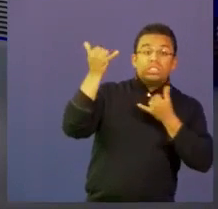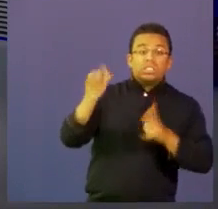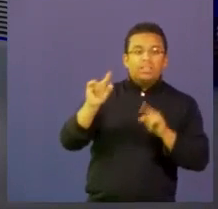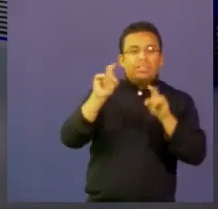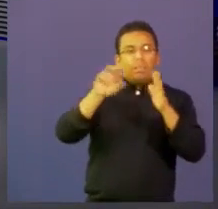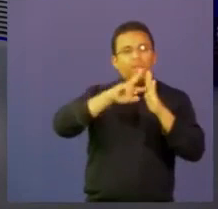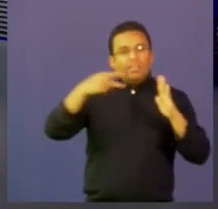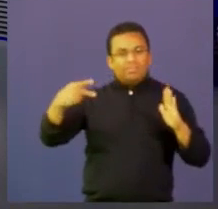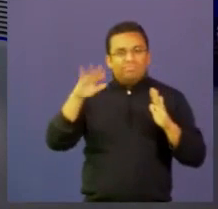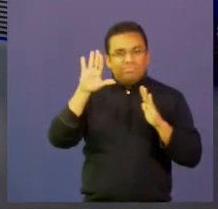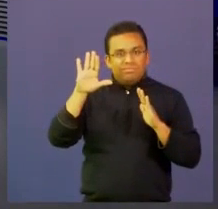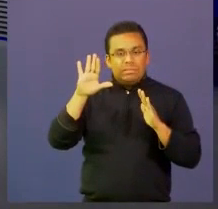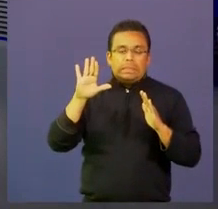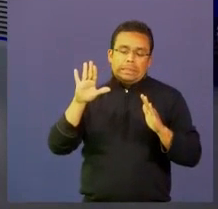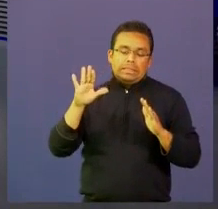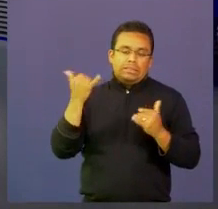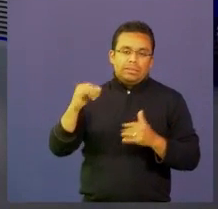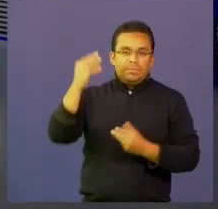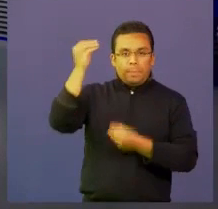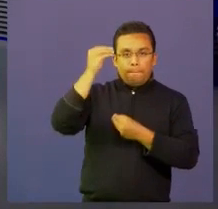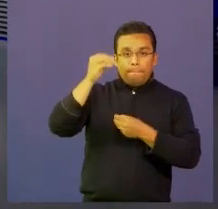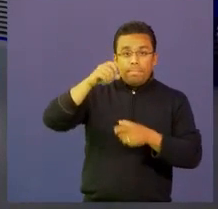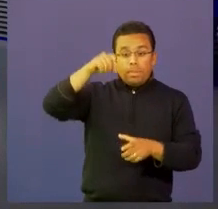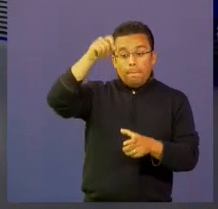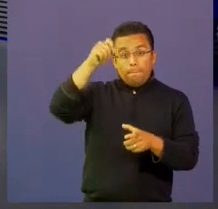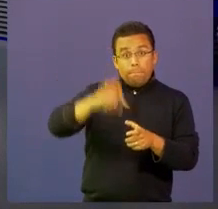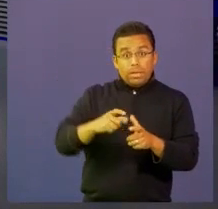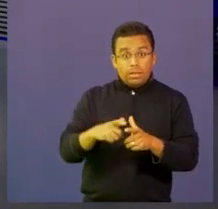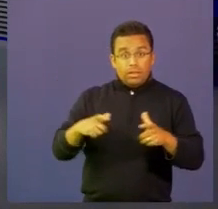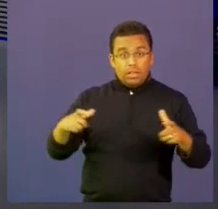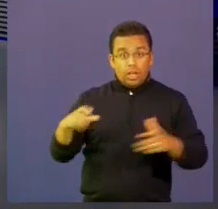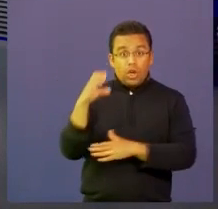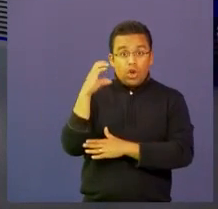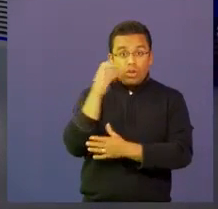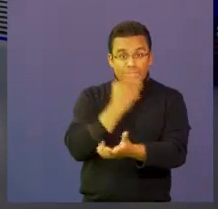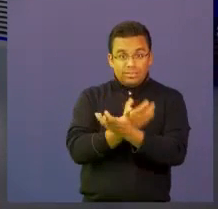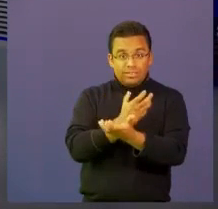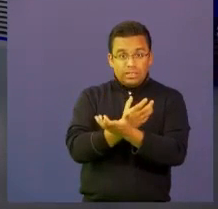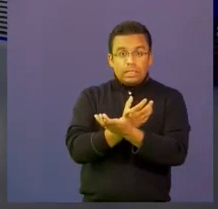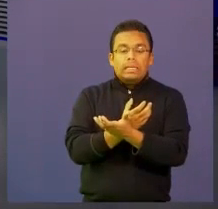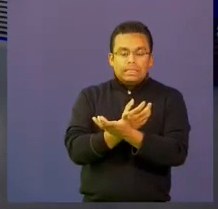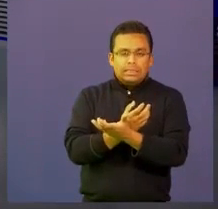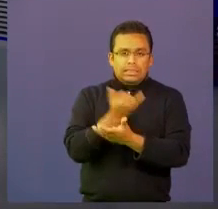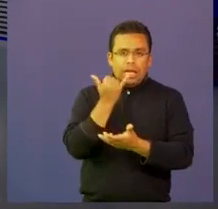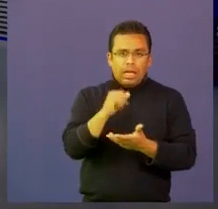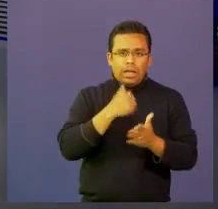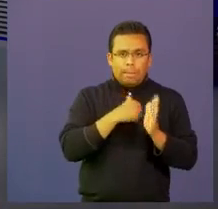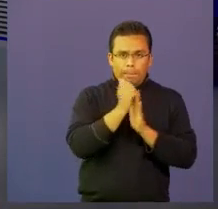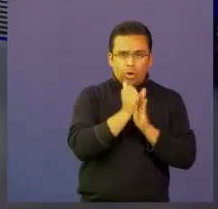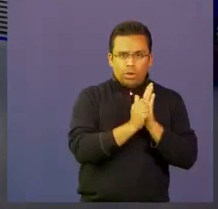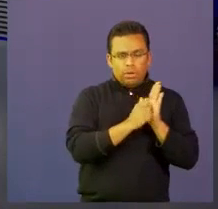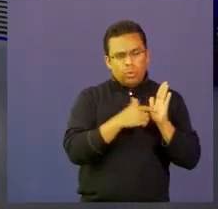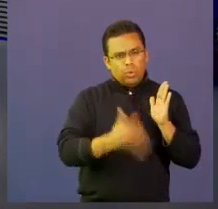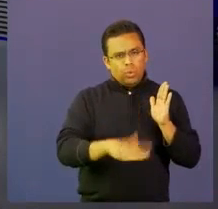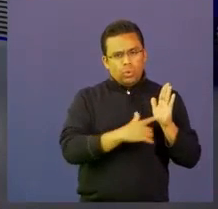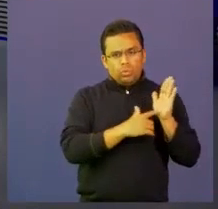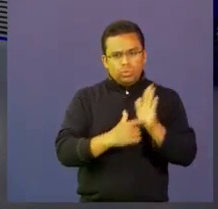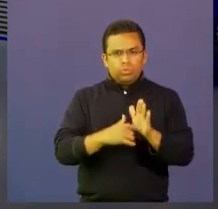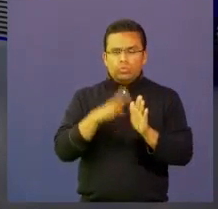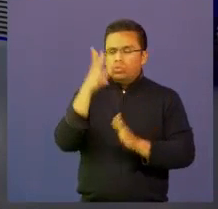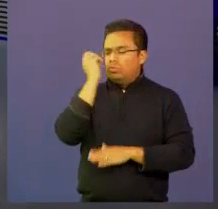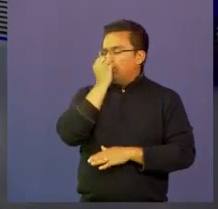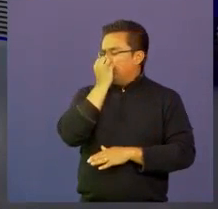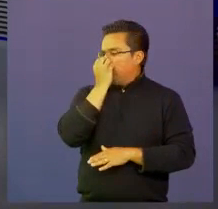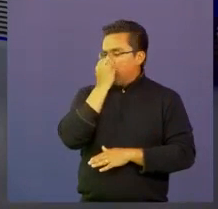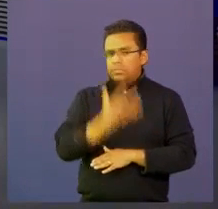tecnológicas. Entonces para el programa Ondas que fomenta realmente la investigación ha sido maravilloso poder, digamos,